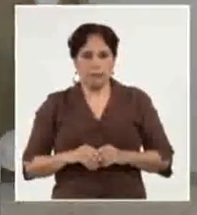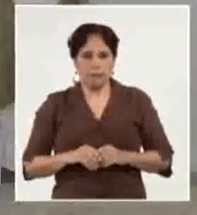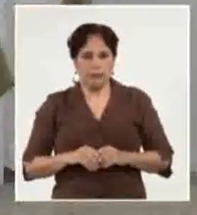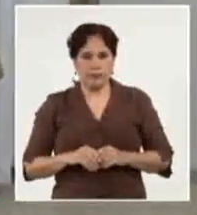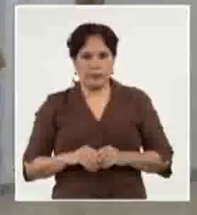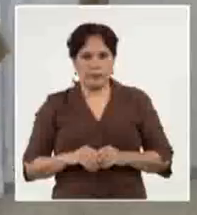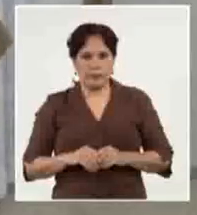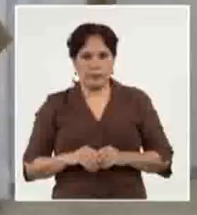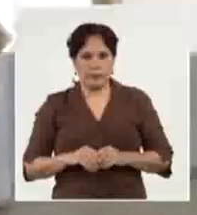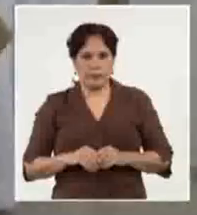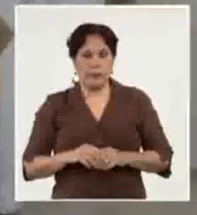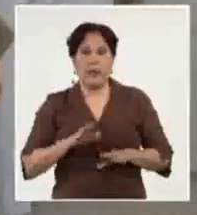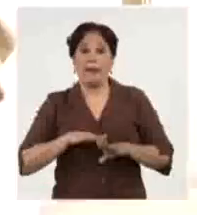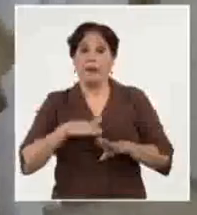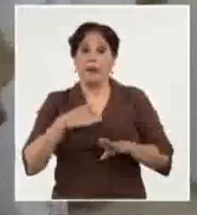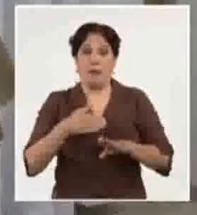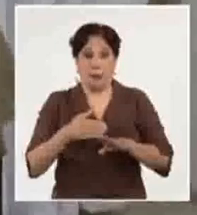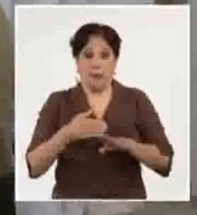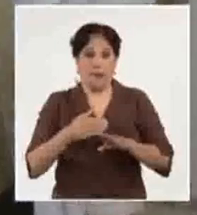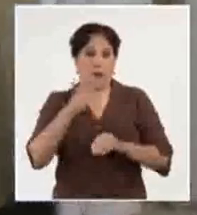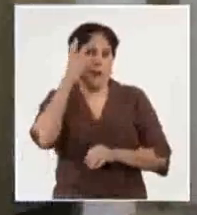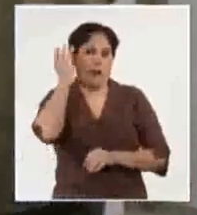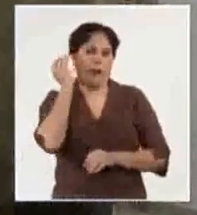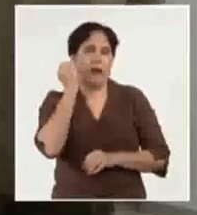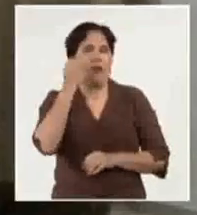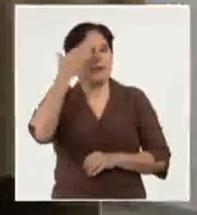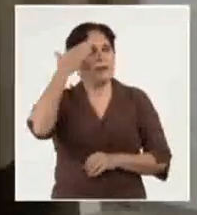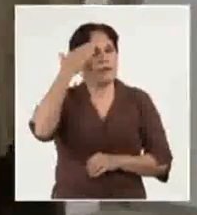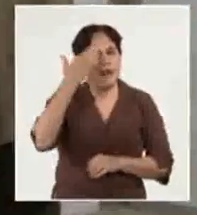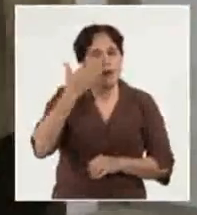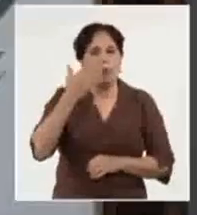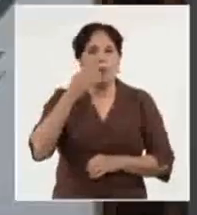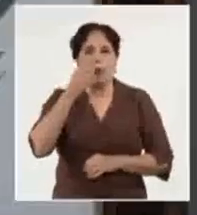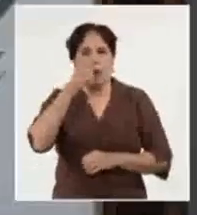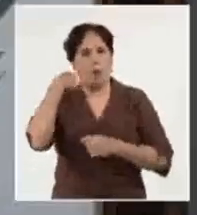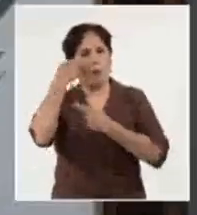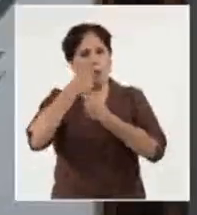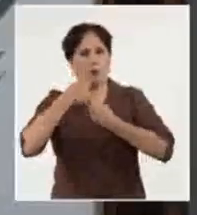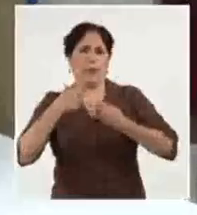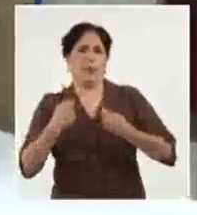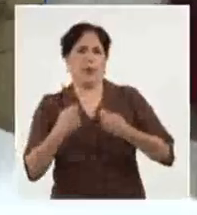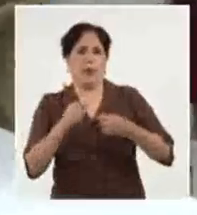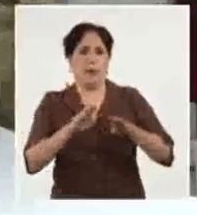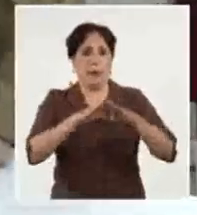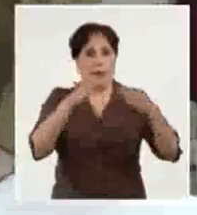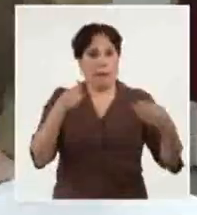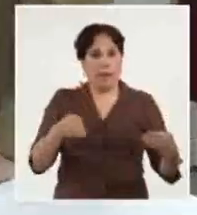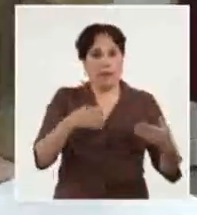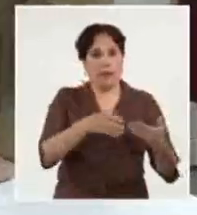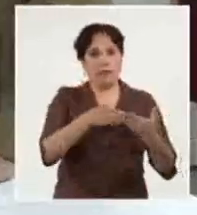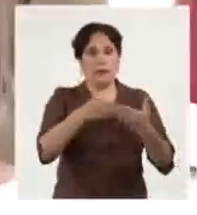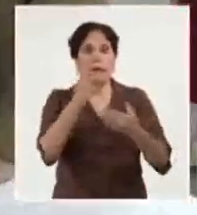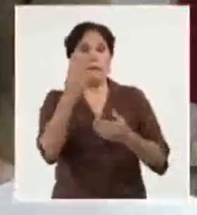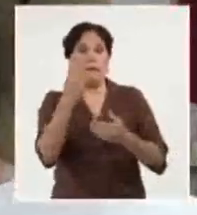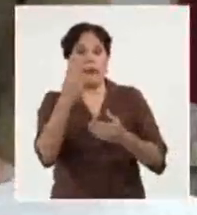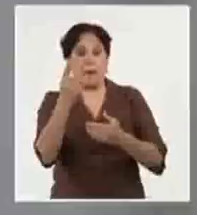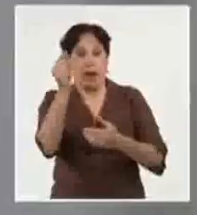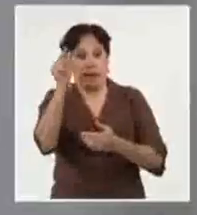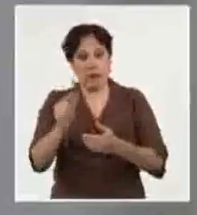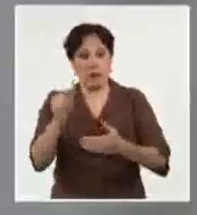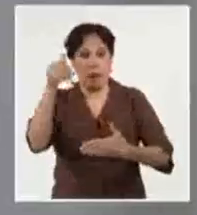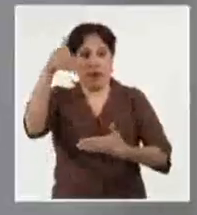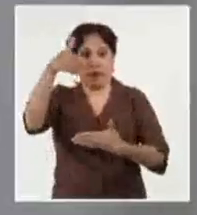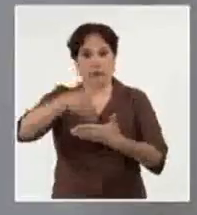Luego del voto, Raúl saludó a las pioneras que custodiaron las urnas y la mesa electoral los reconoció por ser el primer elector en votar en su